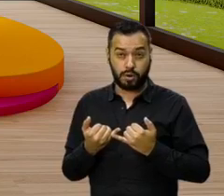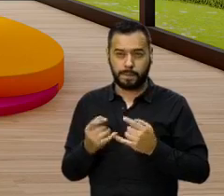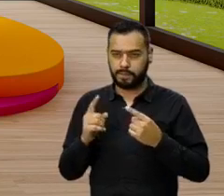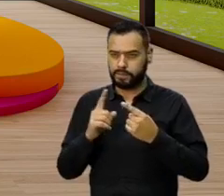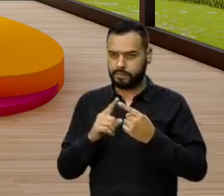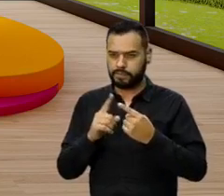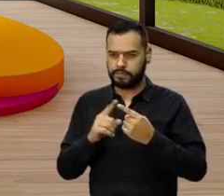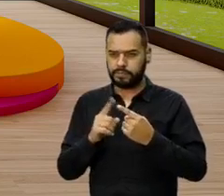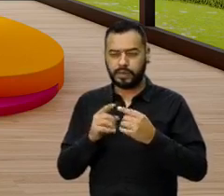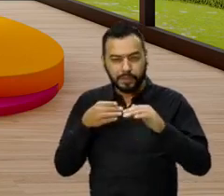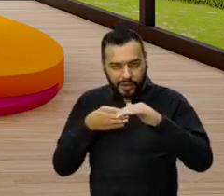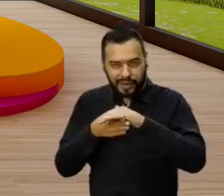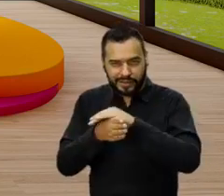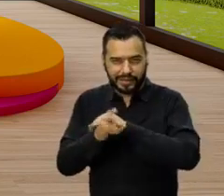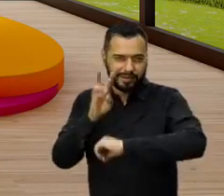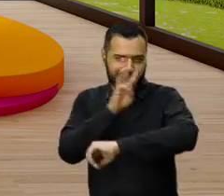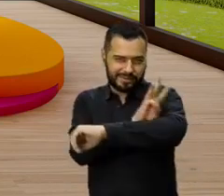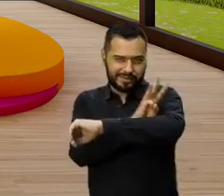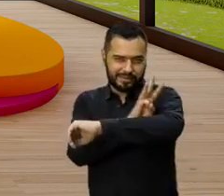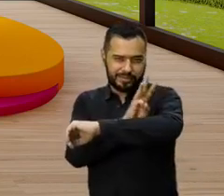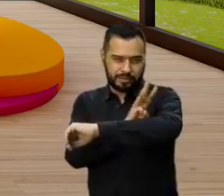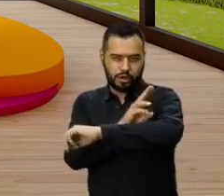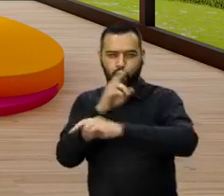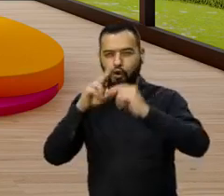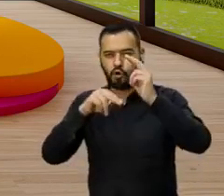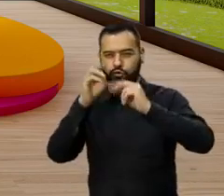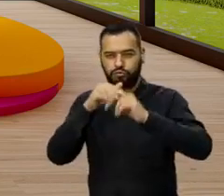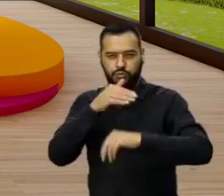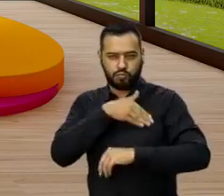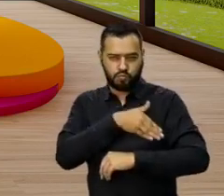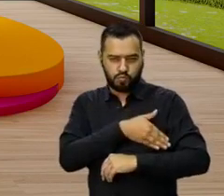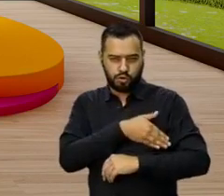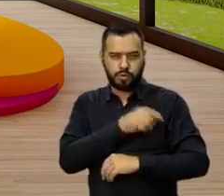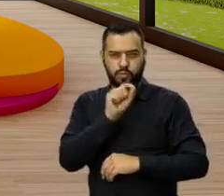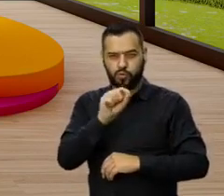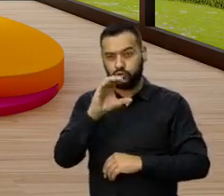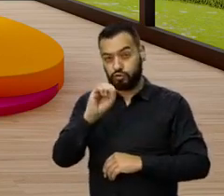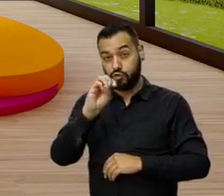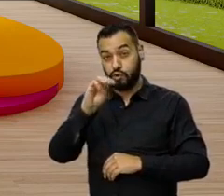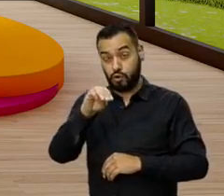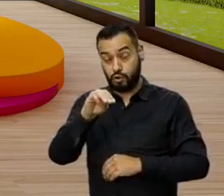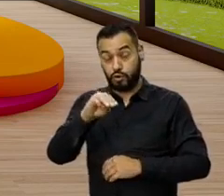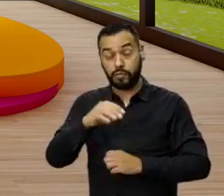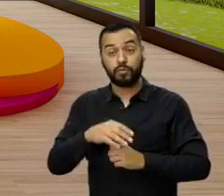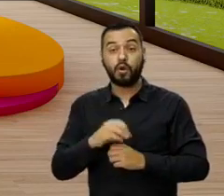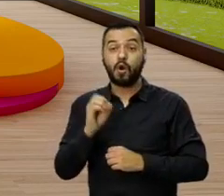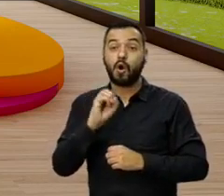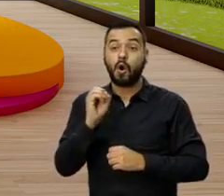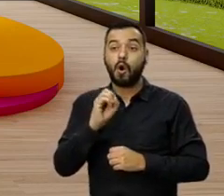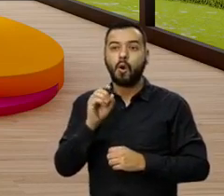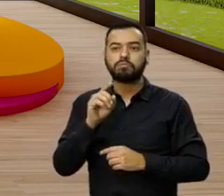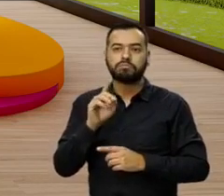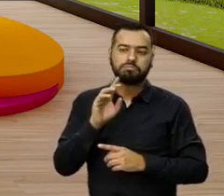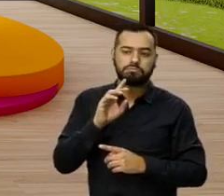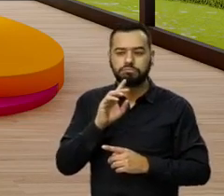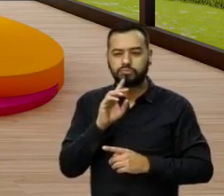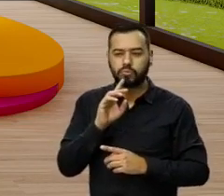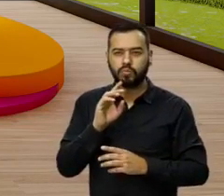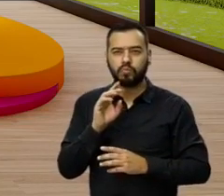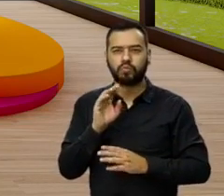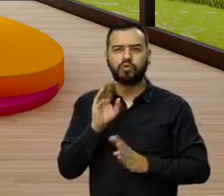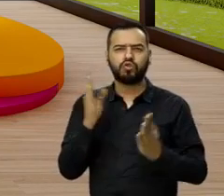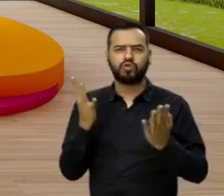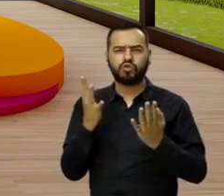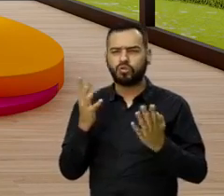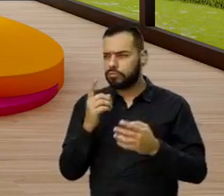primero que todo entrar a la página de Constructora Bolívar www.constructorabolívar.com o pueden entrar en un momento dado,